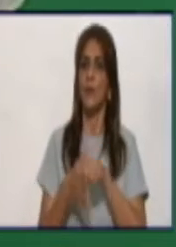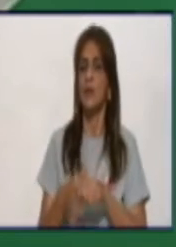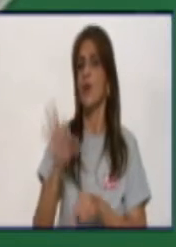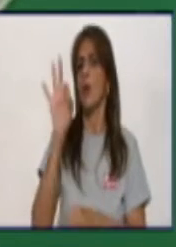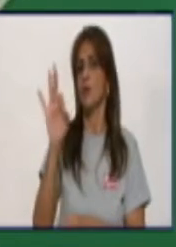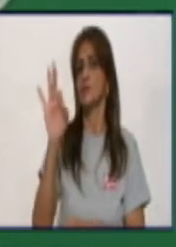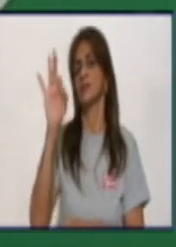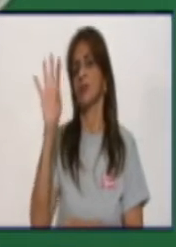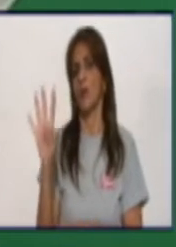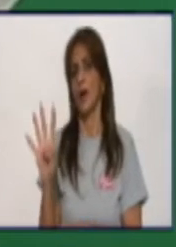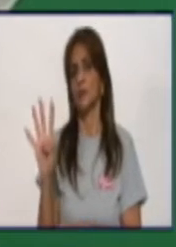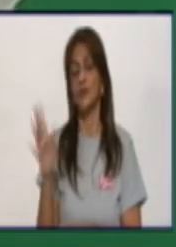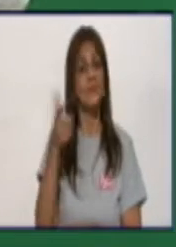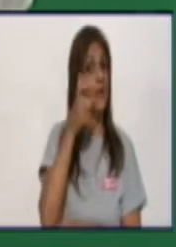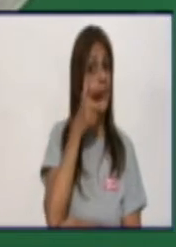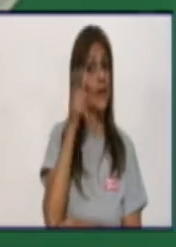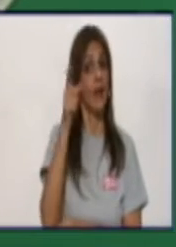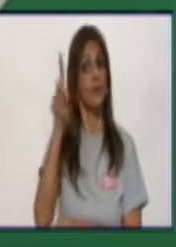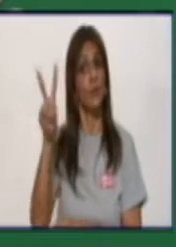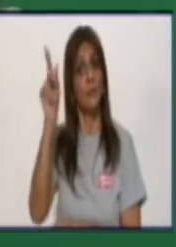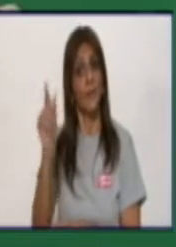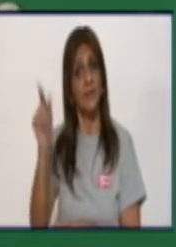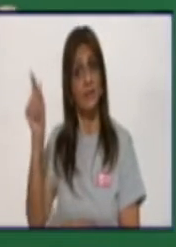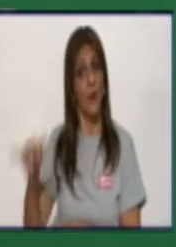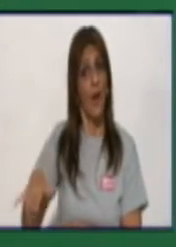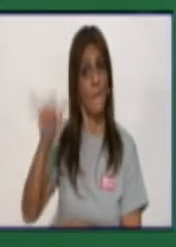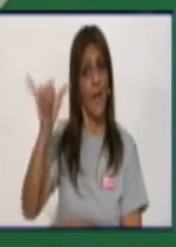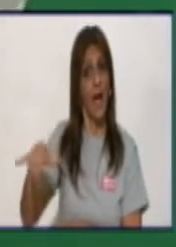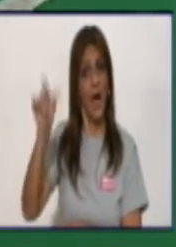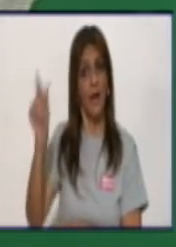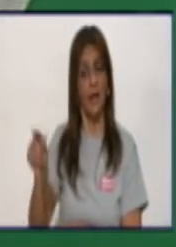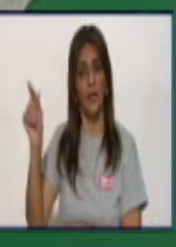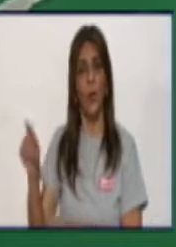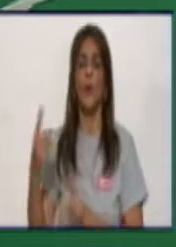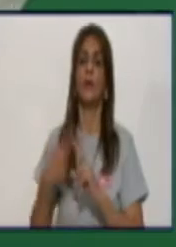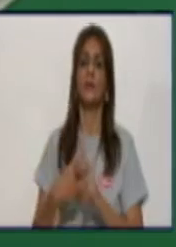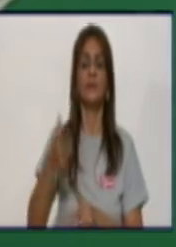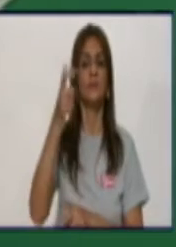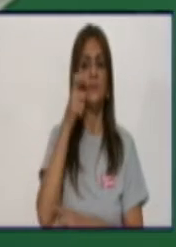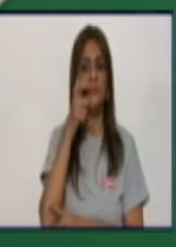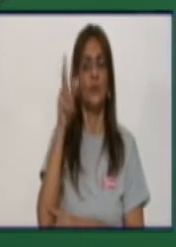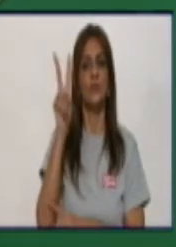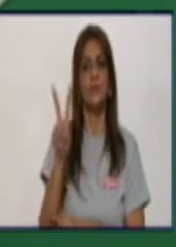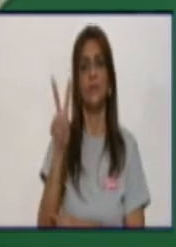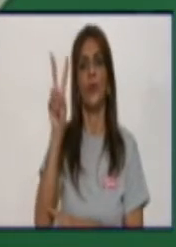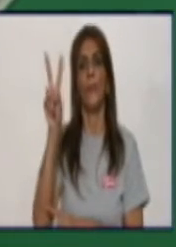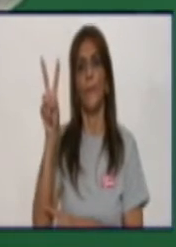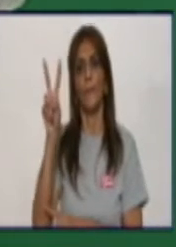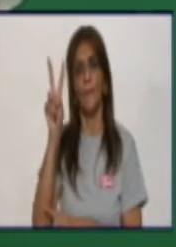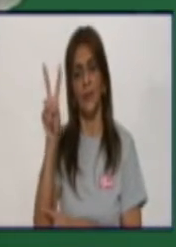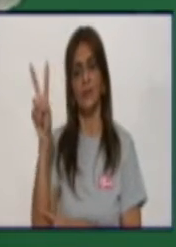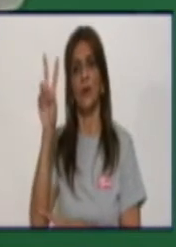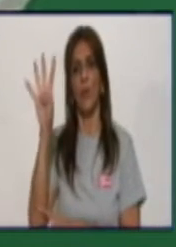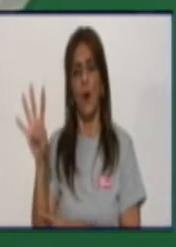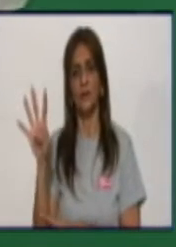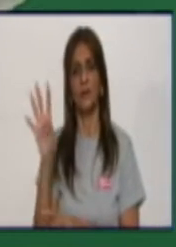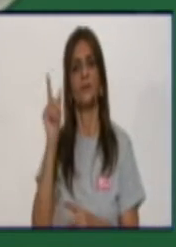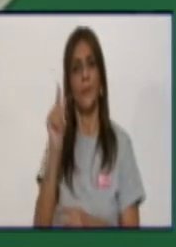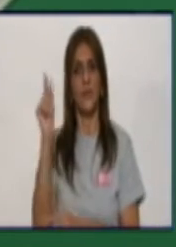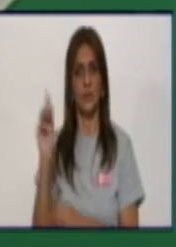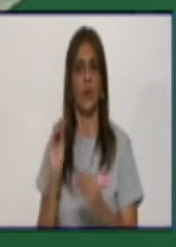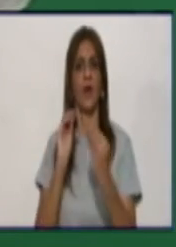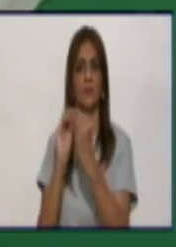al decrecimiento. Se vigilan 12 viajeros y se vigilan en el hogar 224 contactos de casos confirmados.